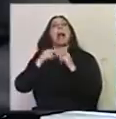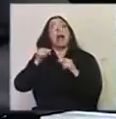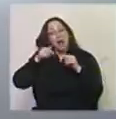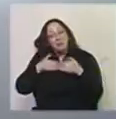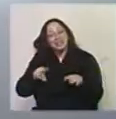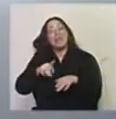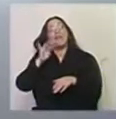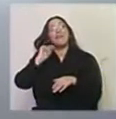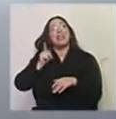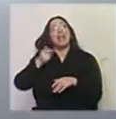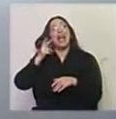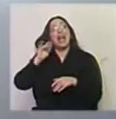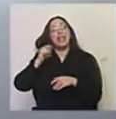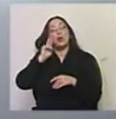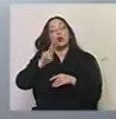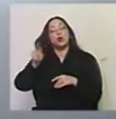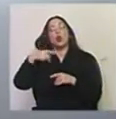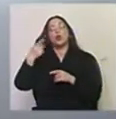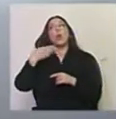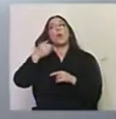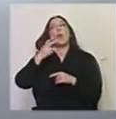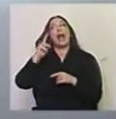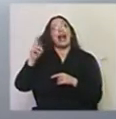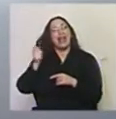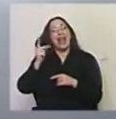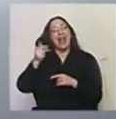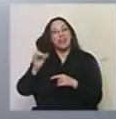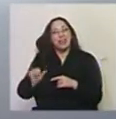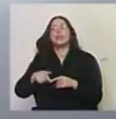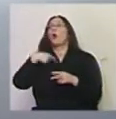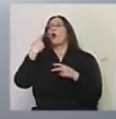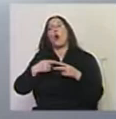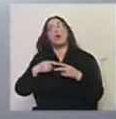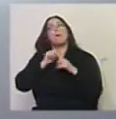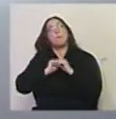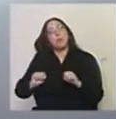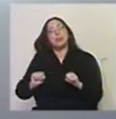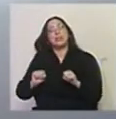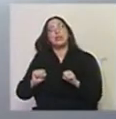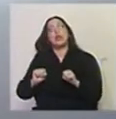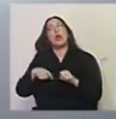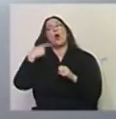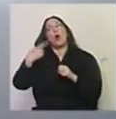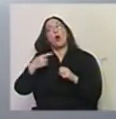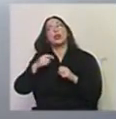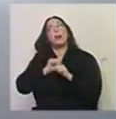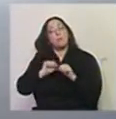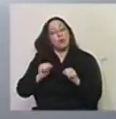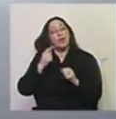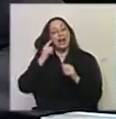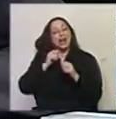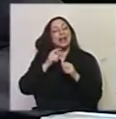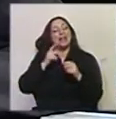también conocieron a otros de nuestros grandes, como Barradas, y bueno, ya han surgido la posibilidad de otras secciones en este sentido.